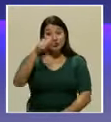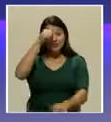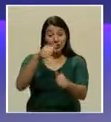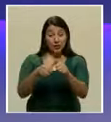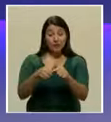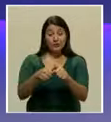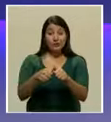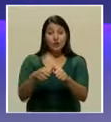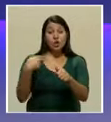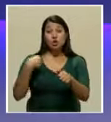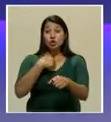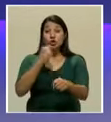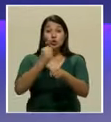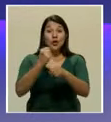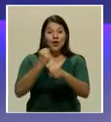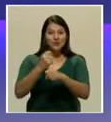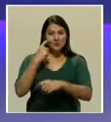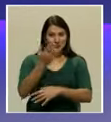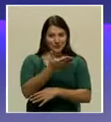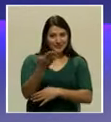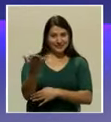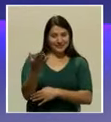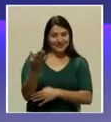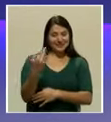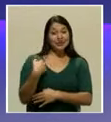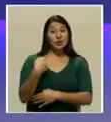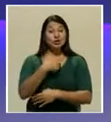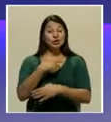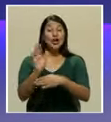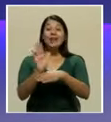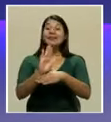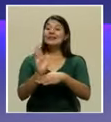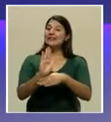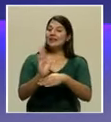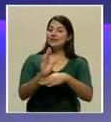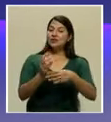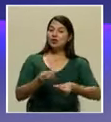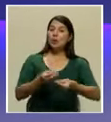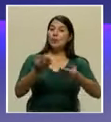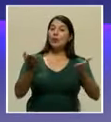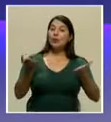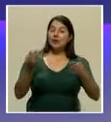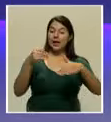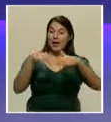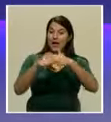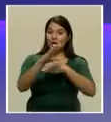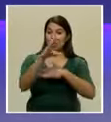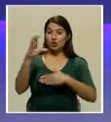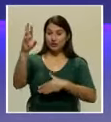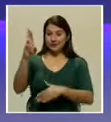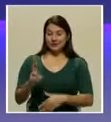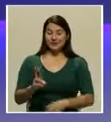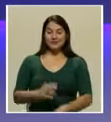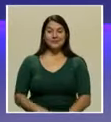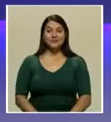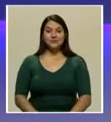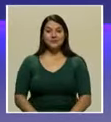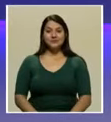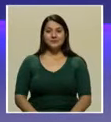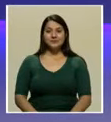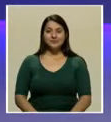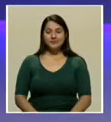Recuerde, trabajamos para usted. Somos la Televisión Pública de Costa Rica.